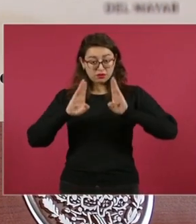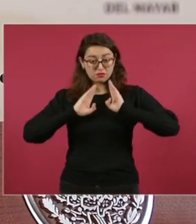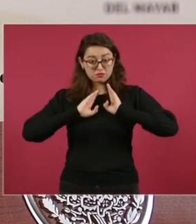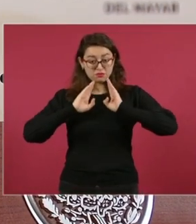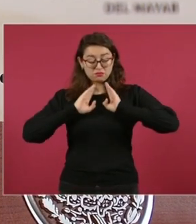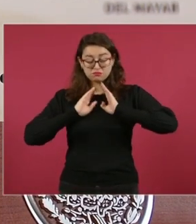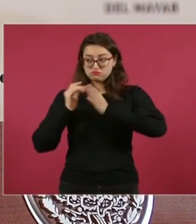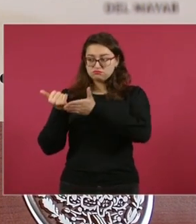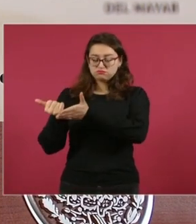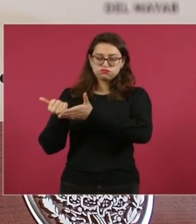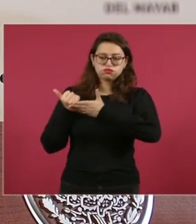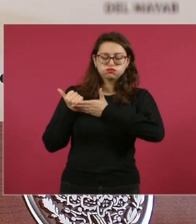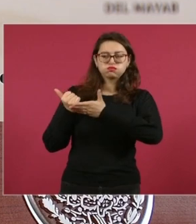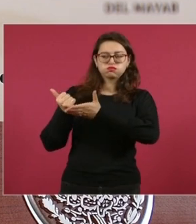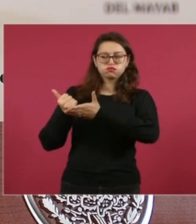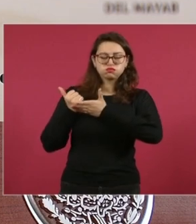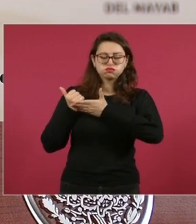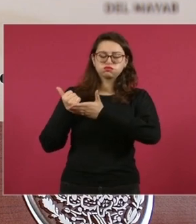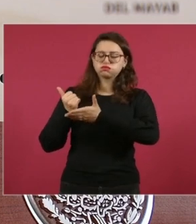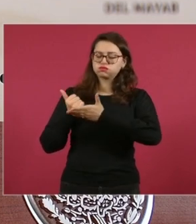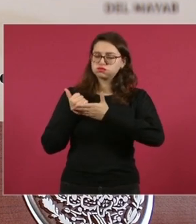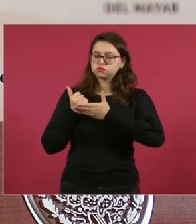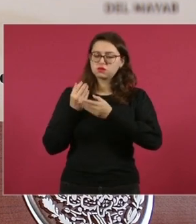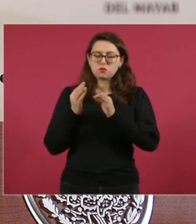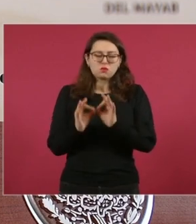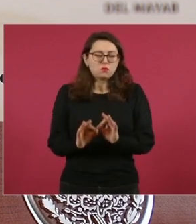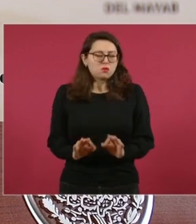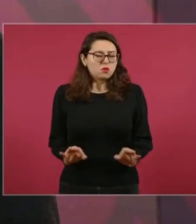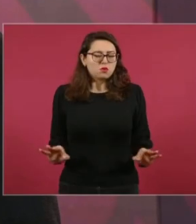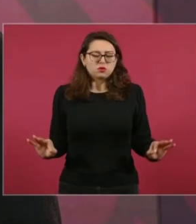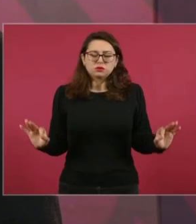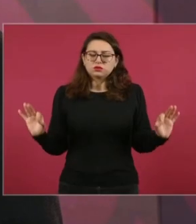tarea de gobernar el país.